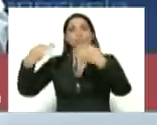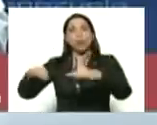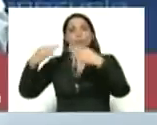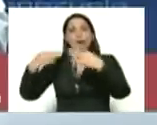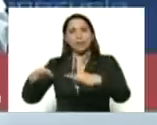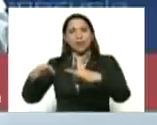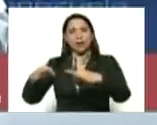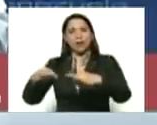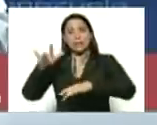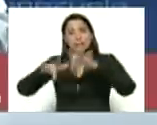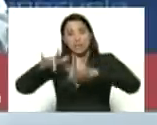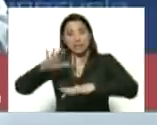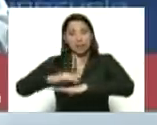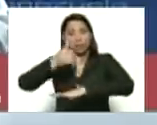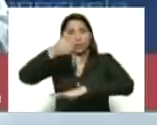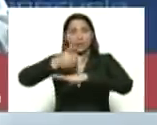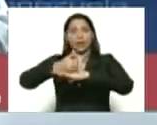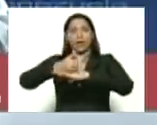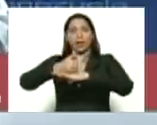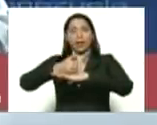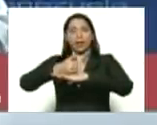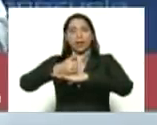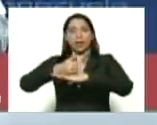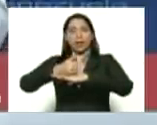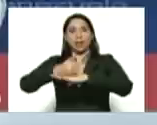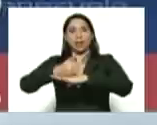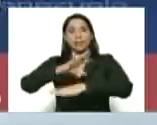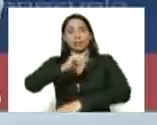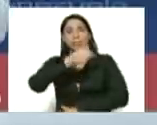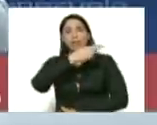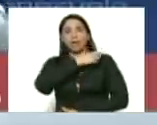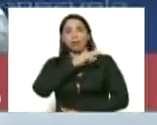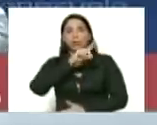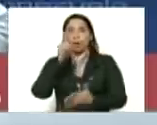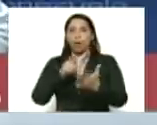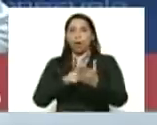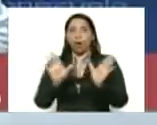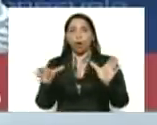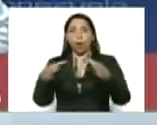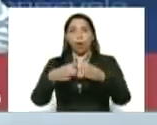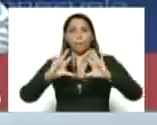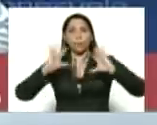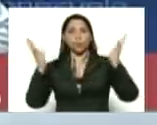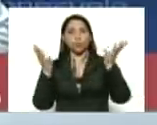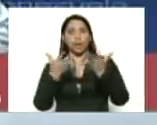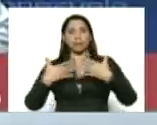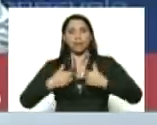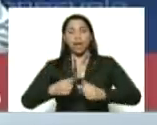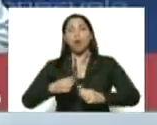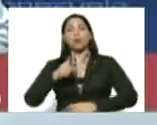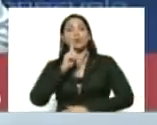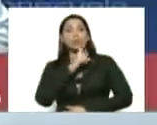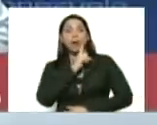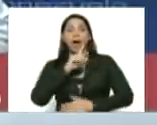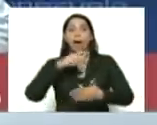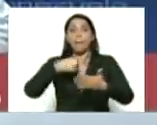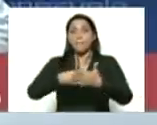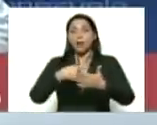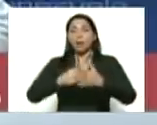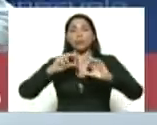El secretario general Tetros, director general de la Organización Mundial de la Salud, lo llama nueva normalidad.